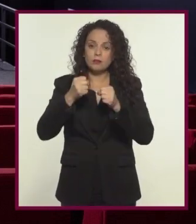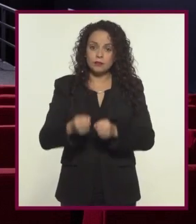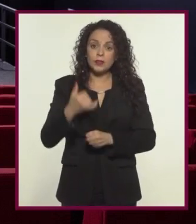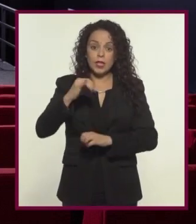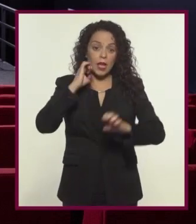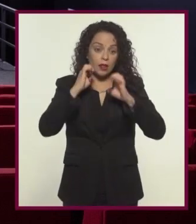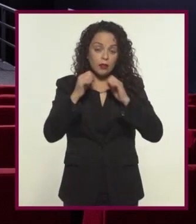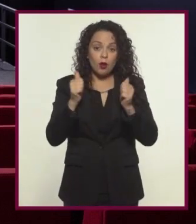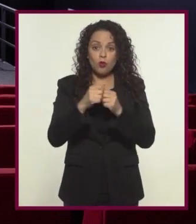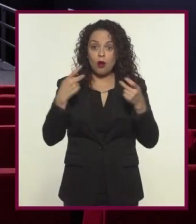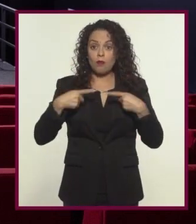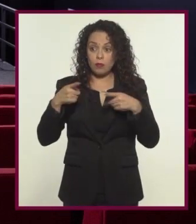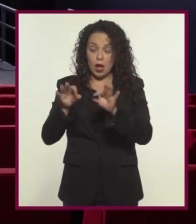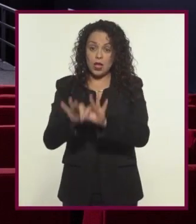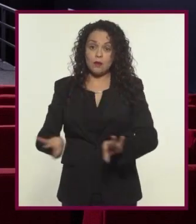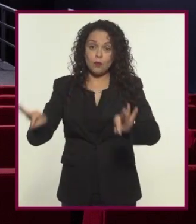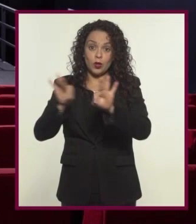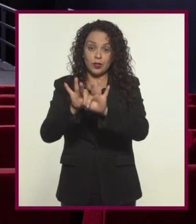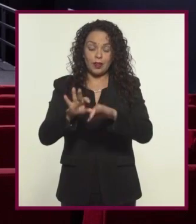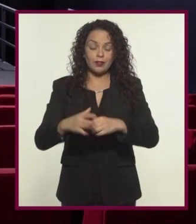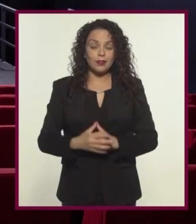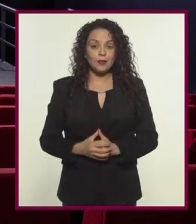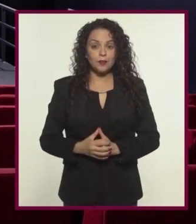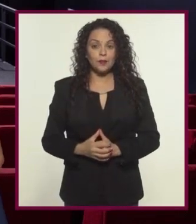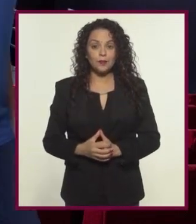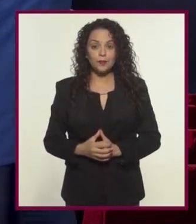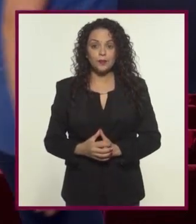fragmentos de entrevistas con personajes clave